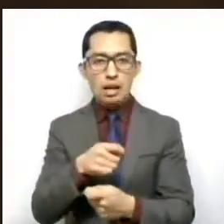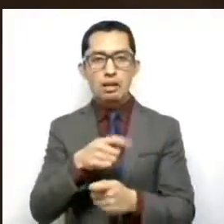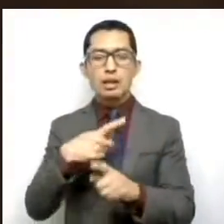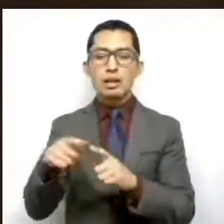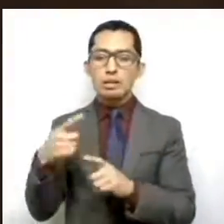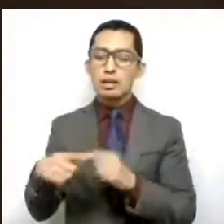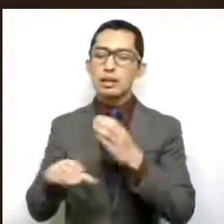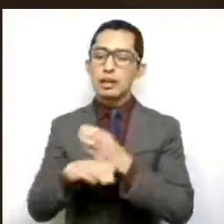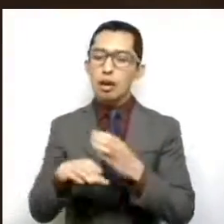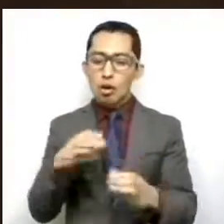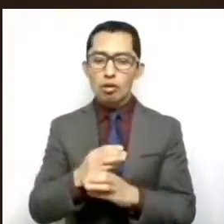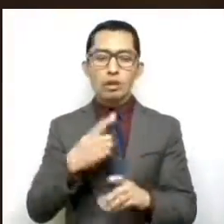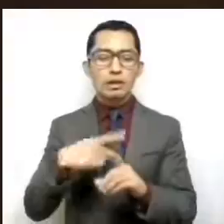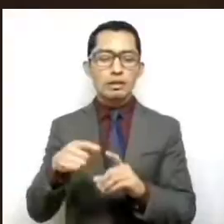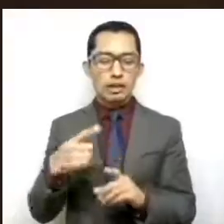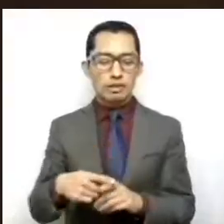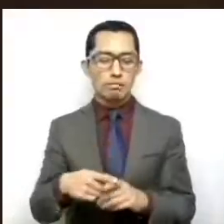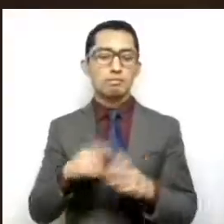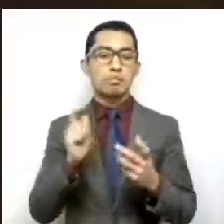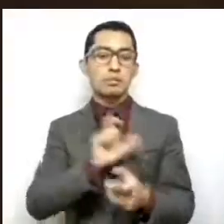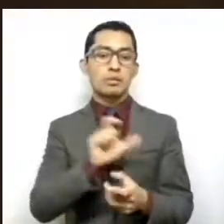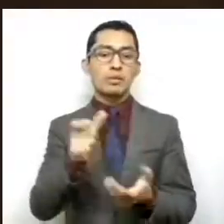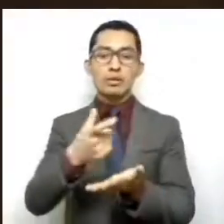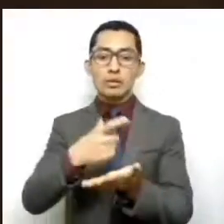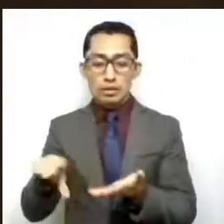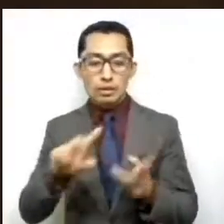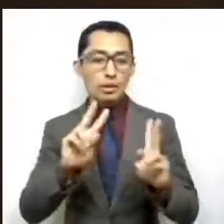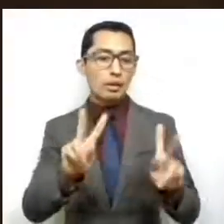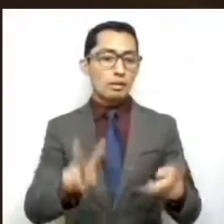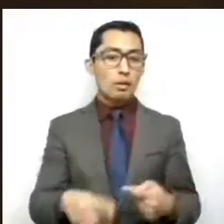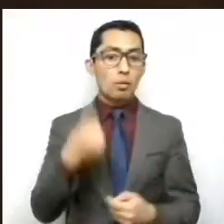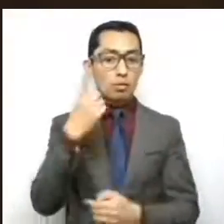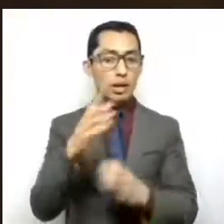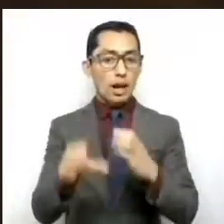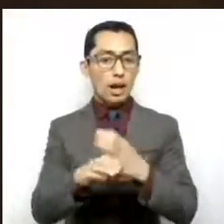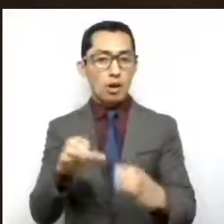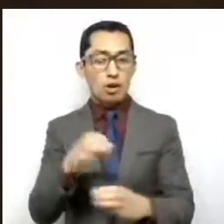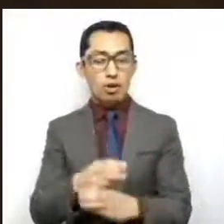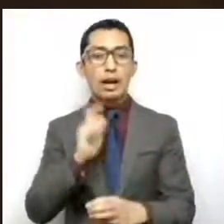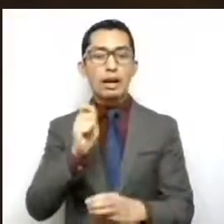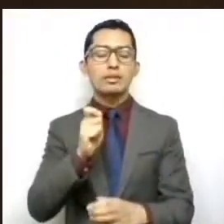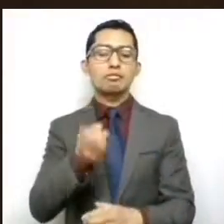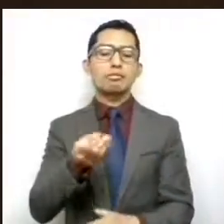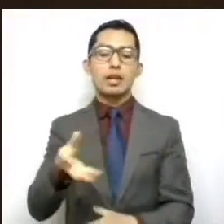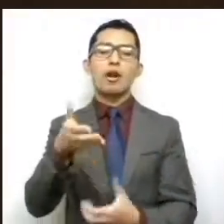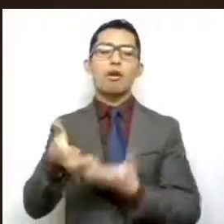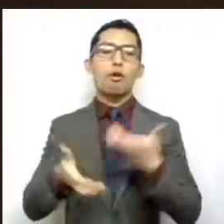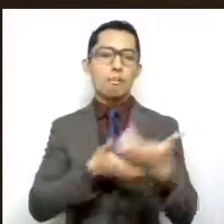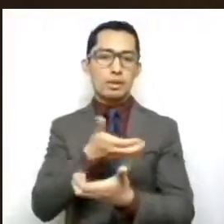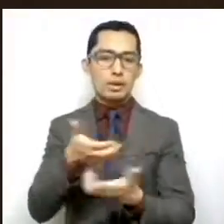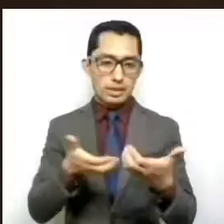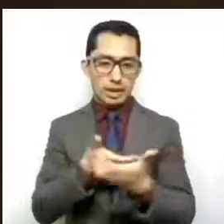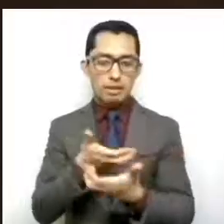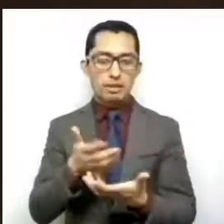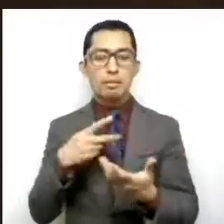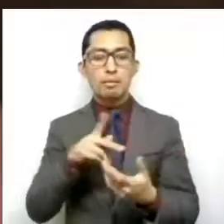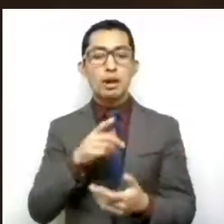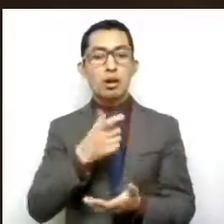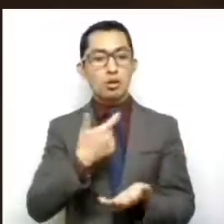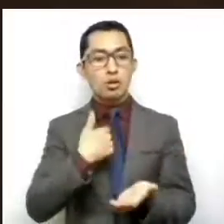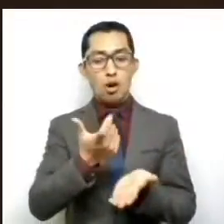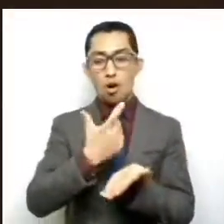productos. Se dice que cuando se compra y se vende un producto, se es comerciante, pero si solo compras es